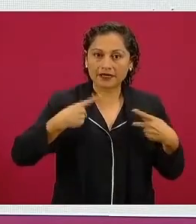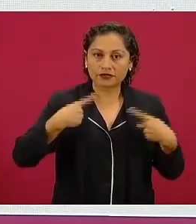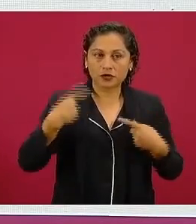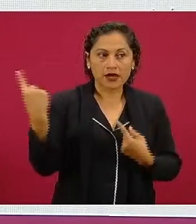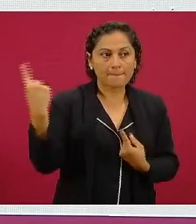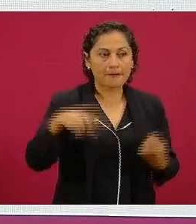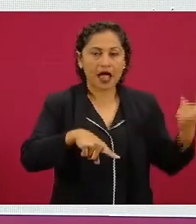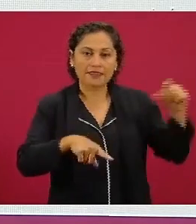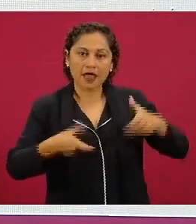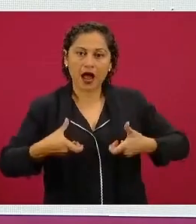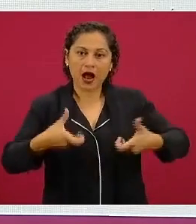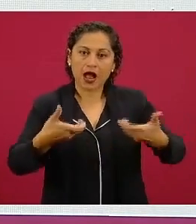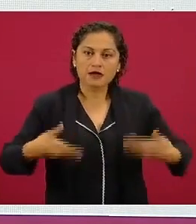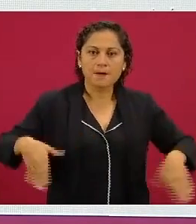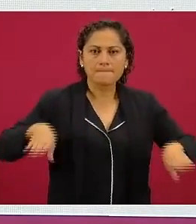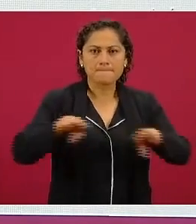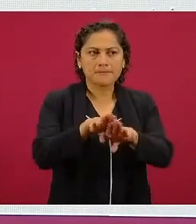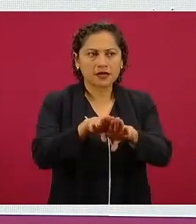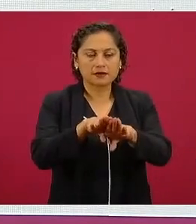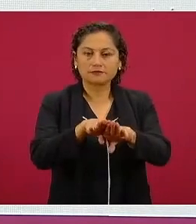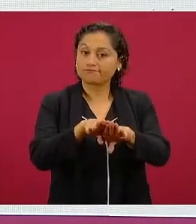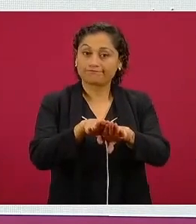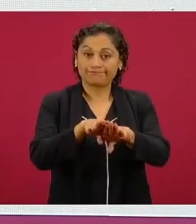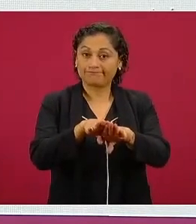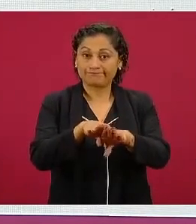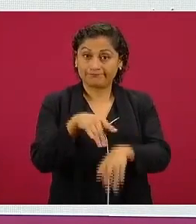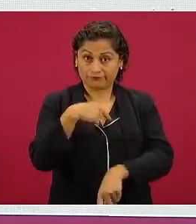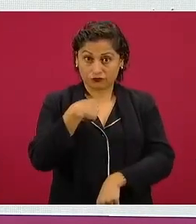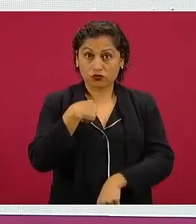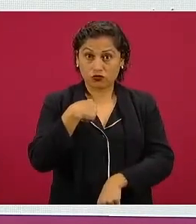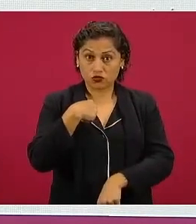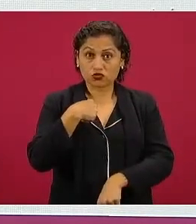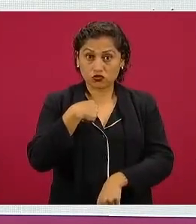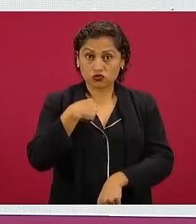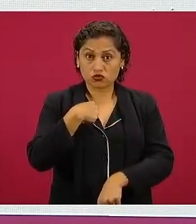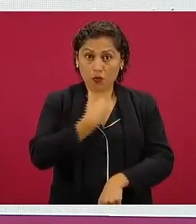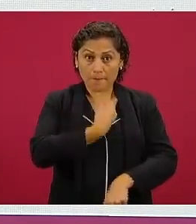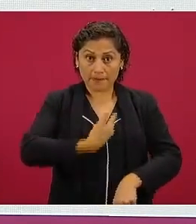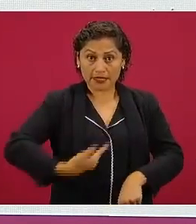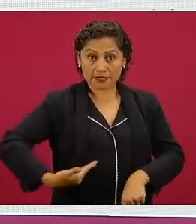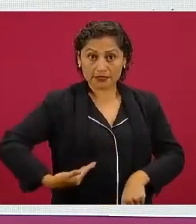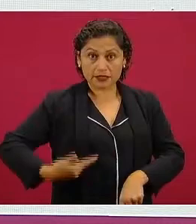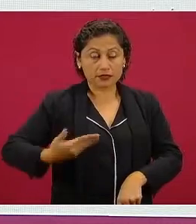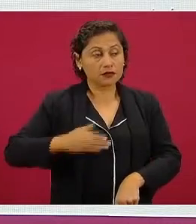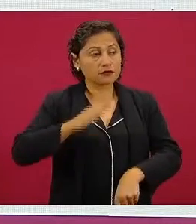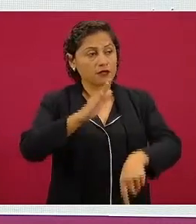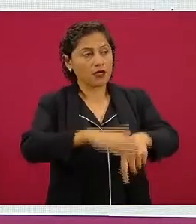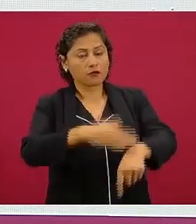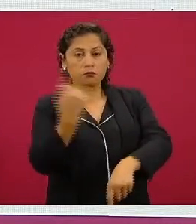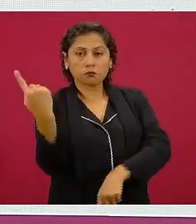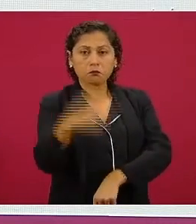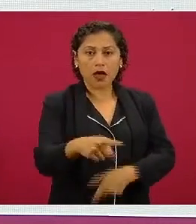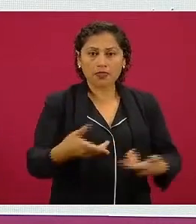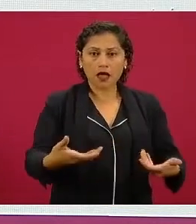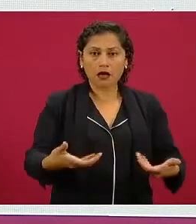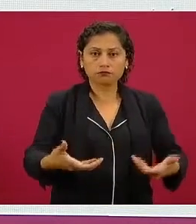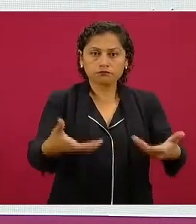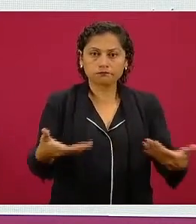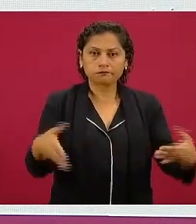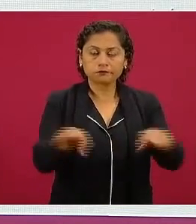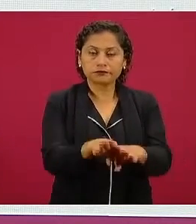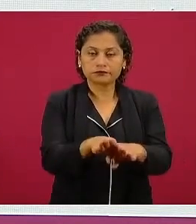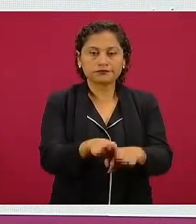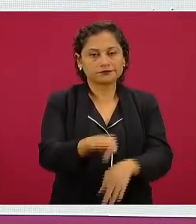las calles. Yo voy cuando me tengo que trasladar a algún lugar y no se cierran las calles.